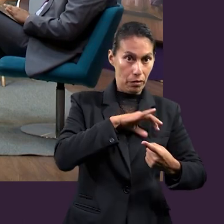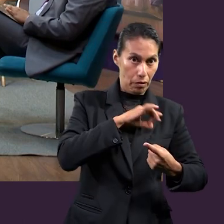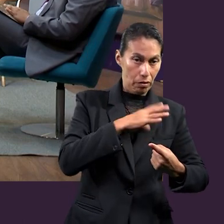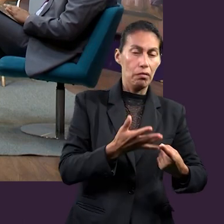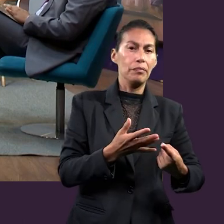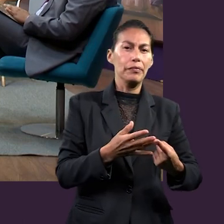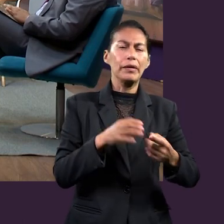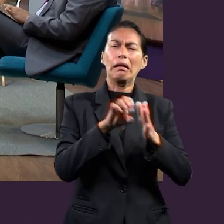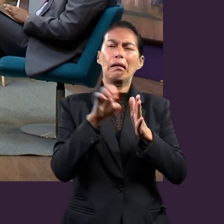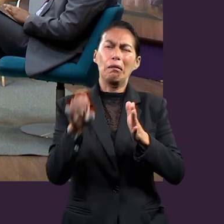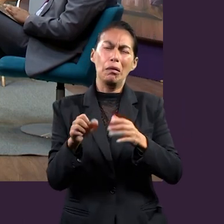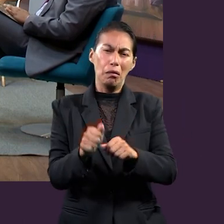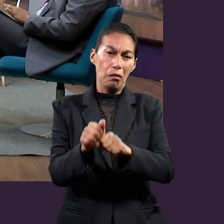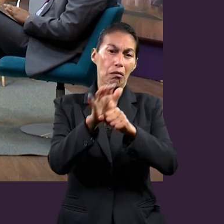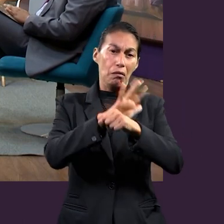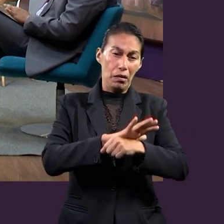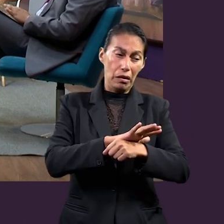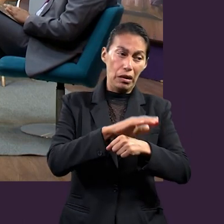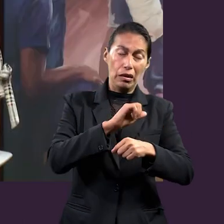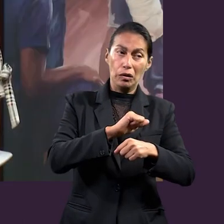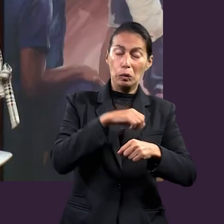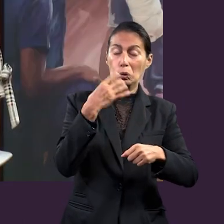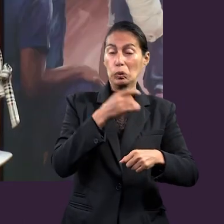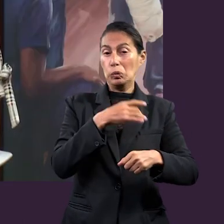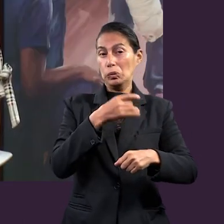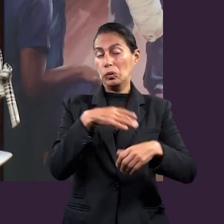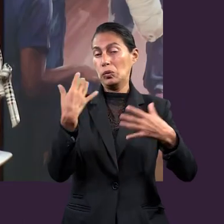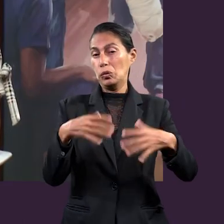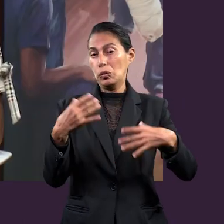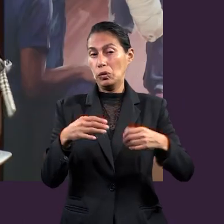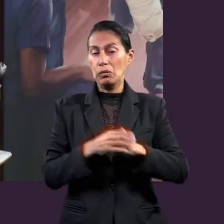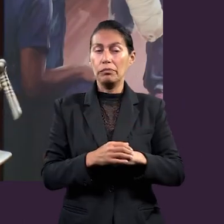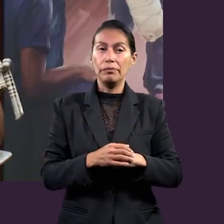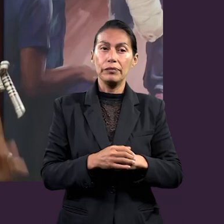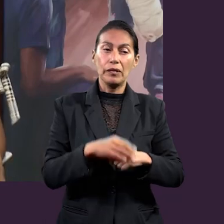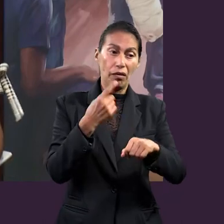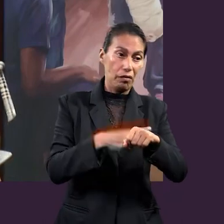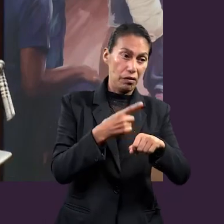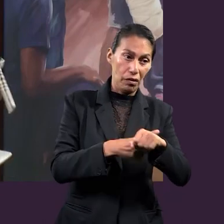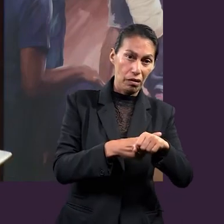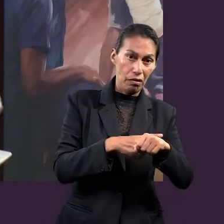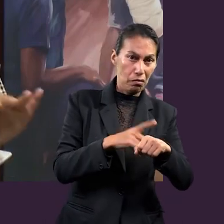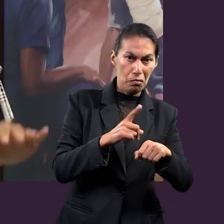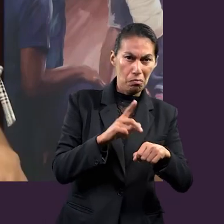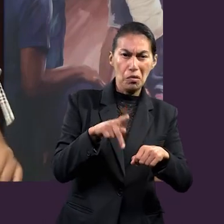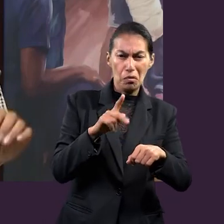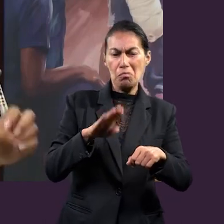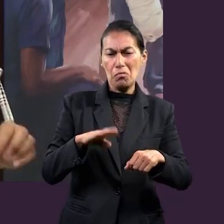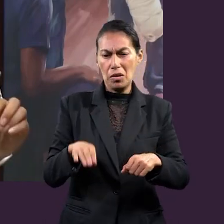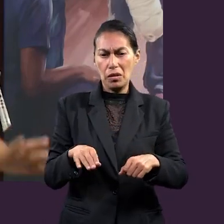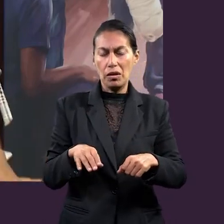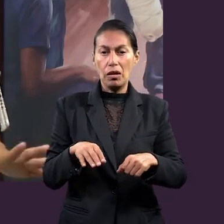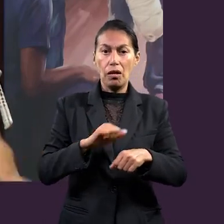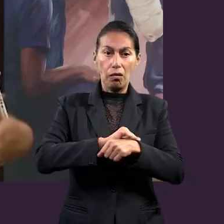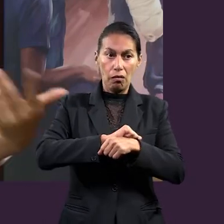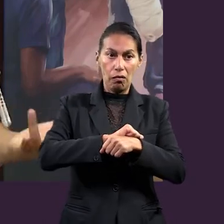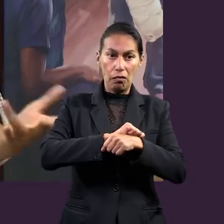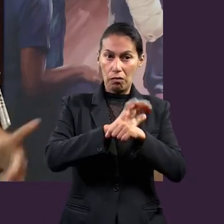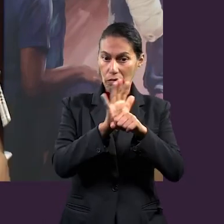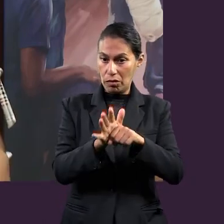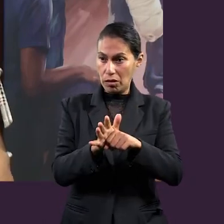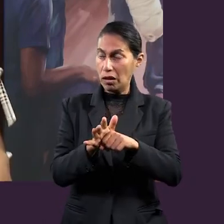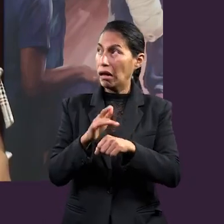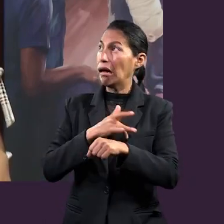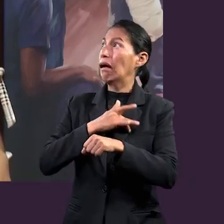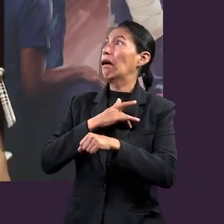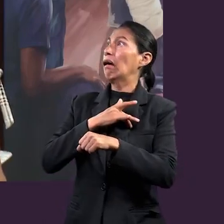El miedo. ¿El miedo? El miedo con el COVID, creo que todos quedamos claros que el miedo puede matar, incluso